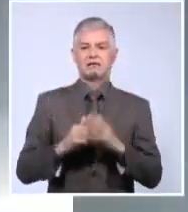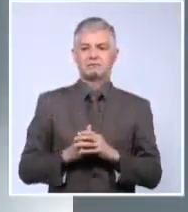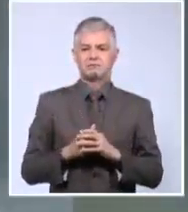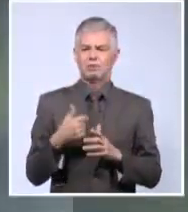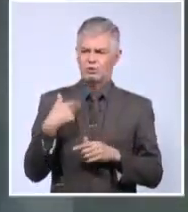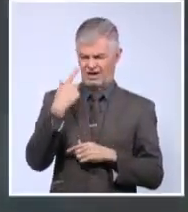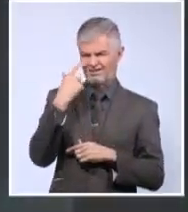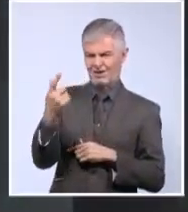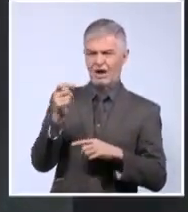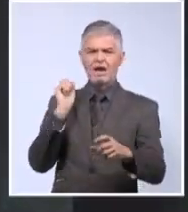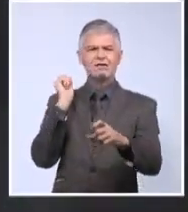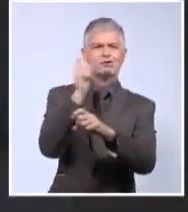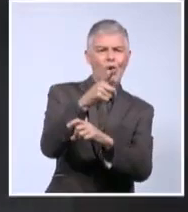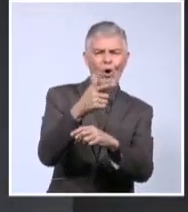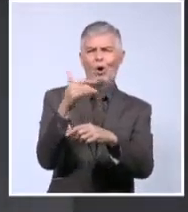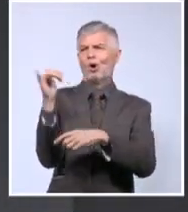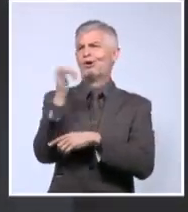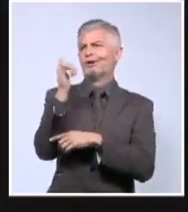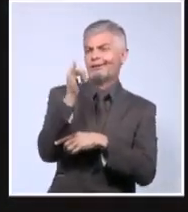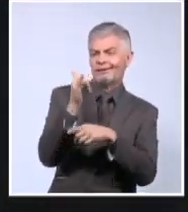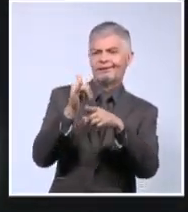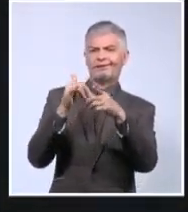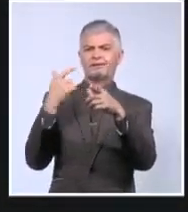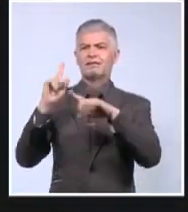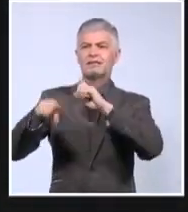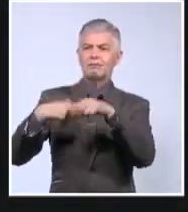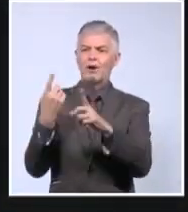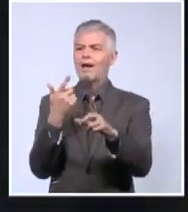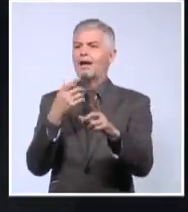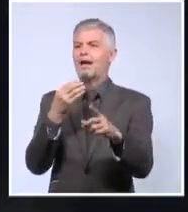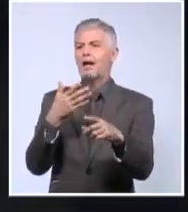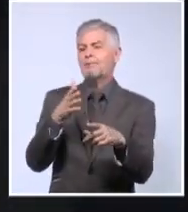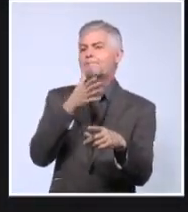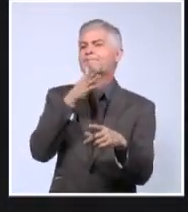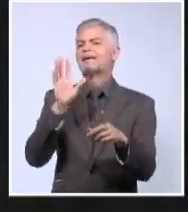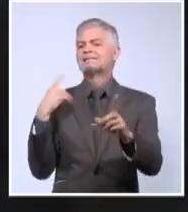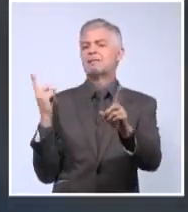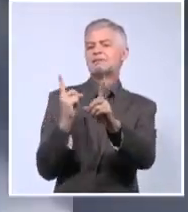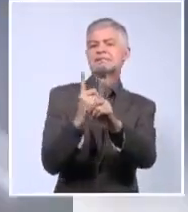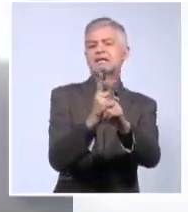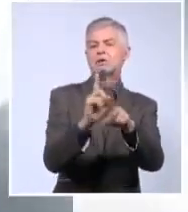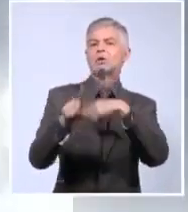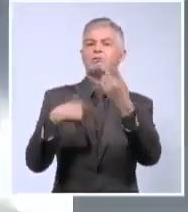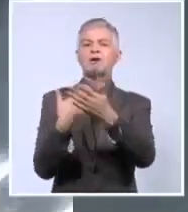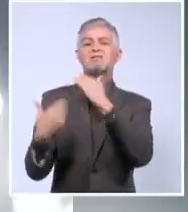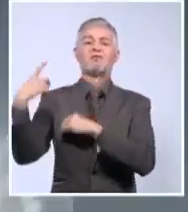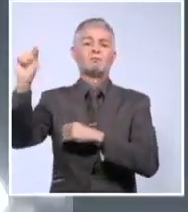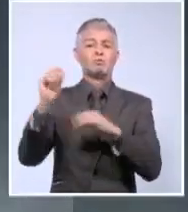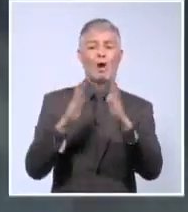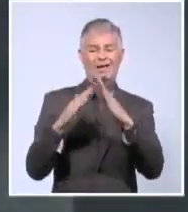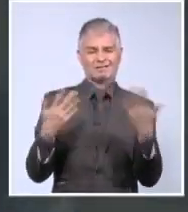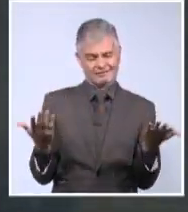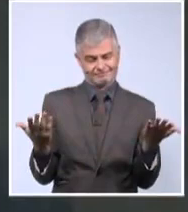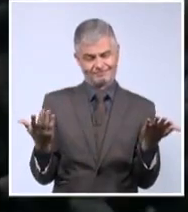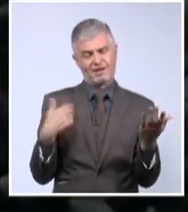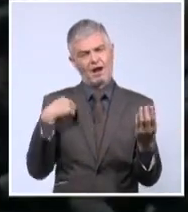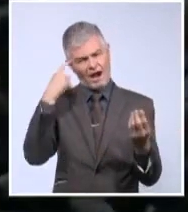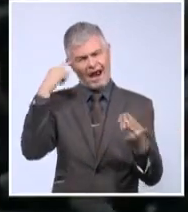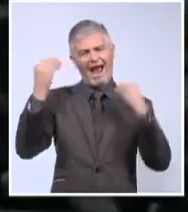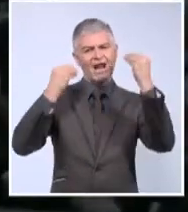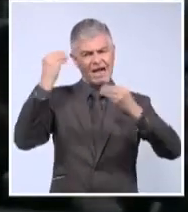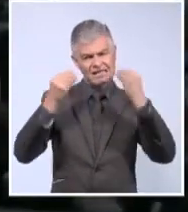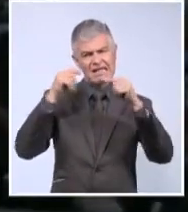la piedra, lo transmitió, simuló que era perseguido y luego fue a su casa. Pero vamos a analizar un poco el contexto en que ocurren estos eventos.